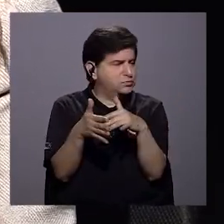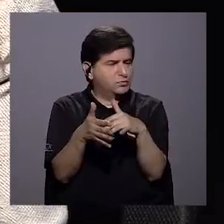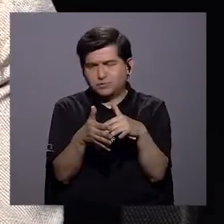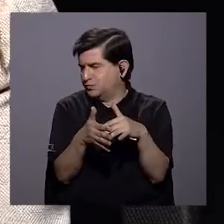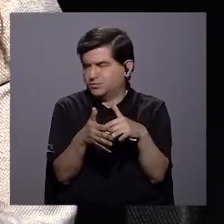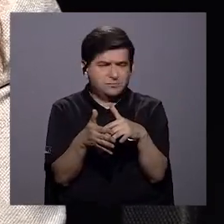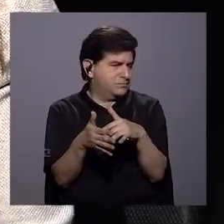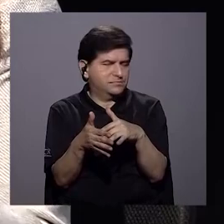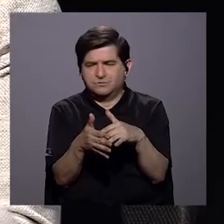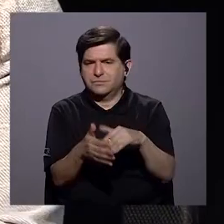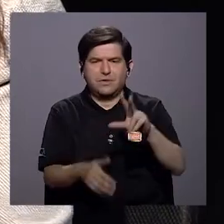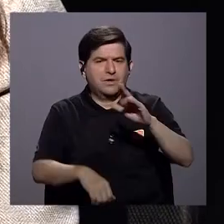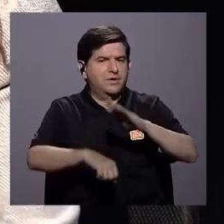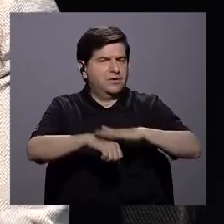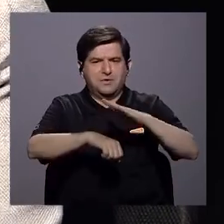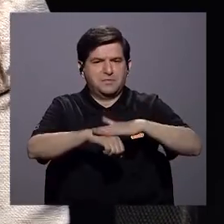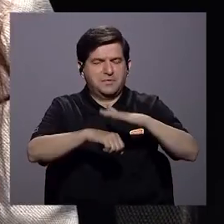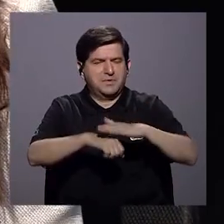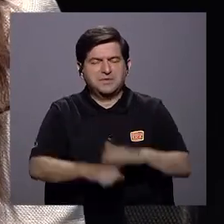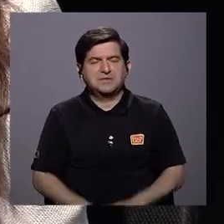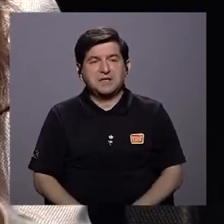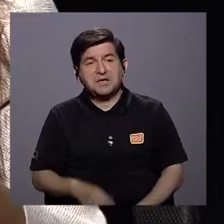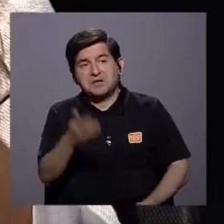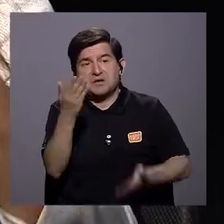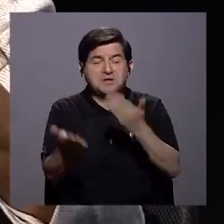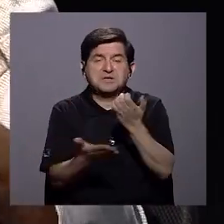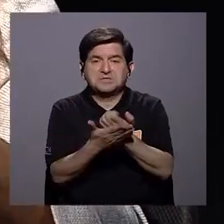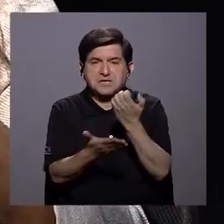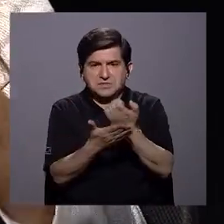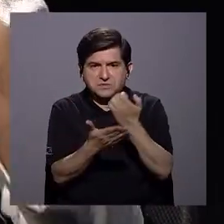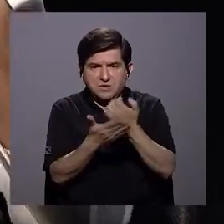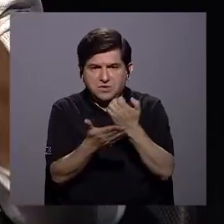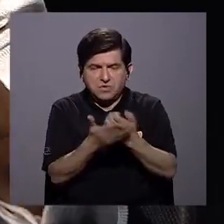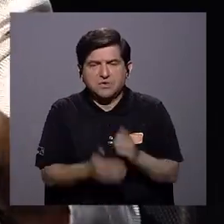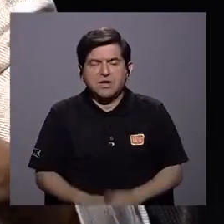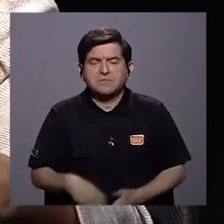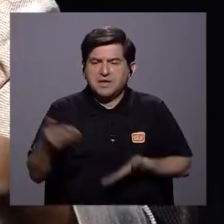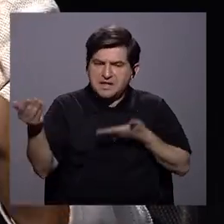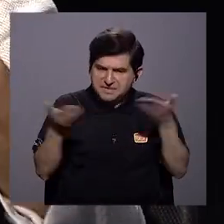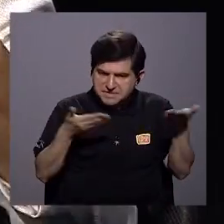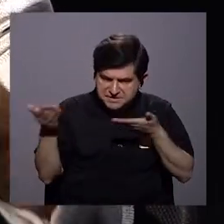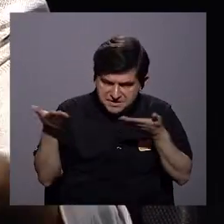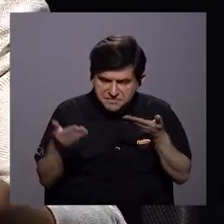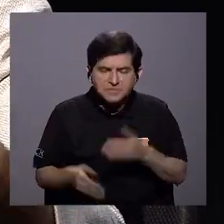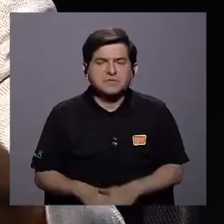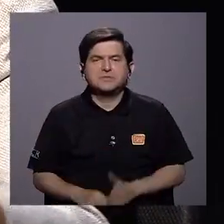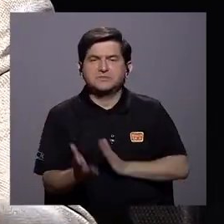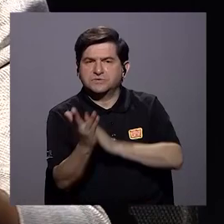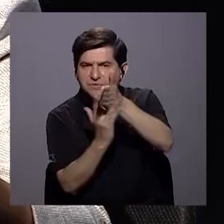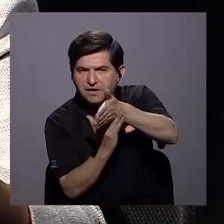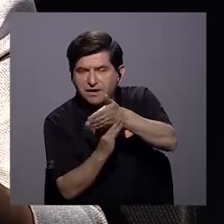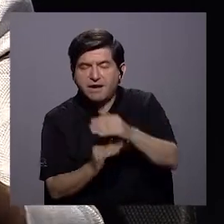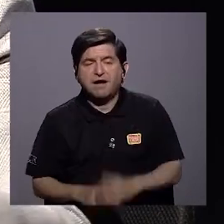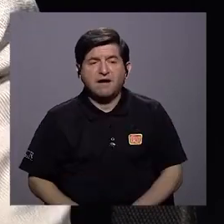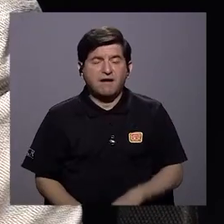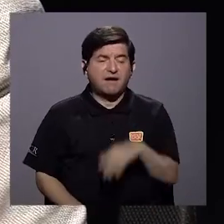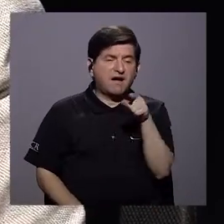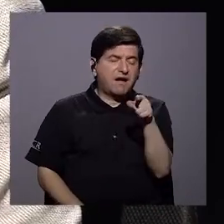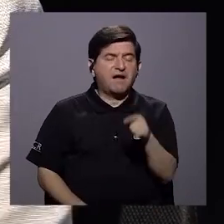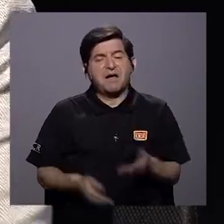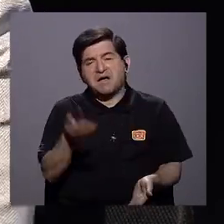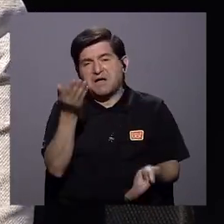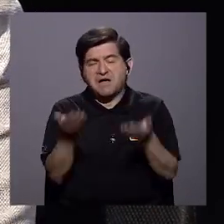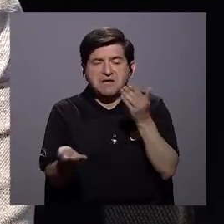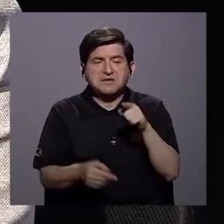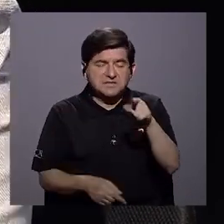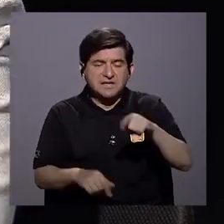les estaba conectando con la economía, digamos, de los servicios o el sector de los servicios, pues recurrían al